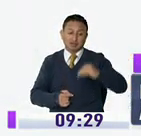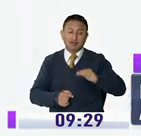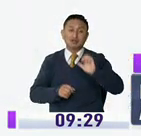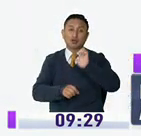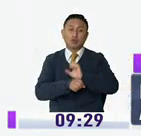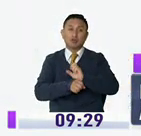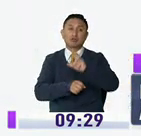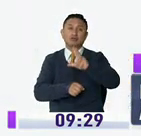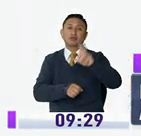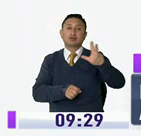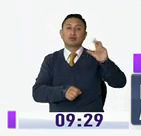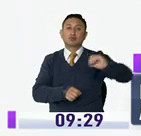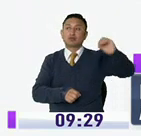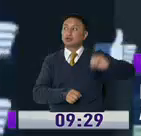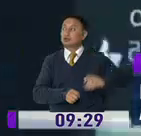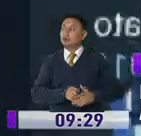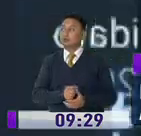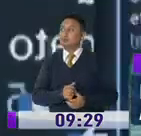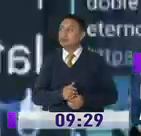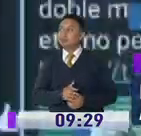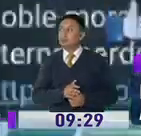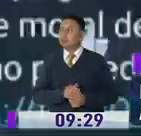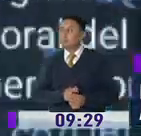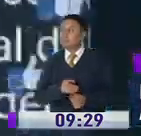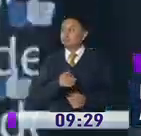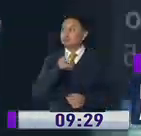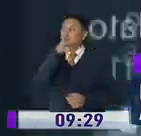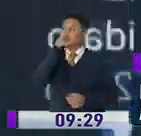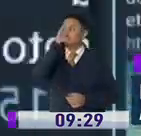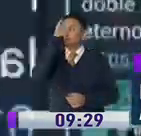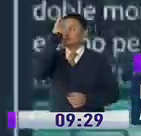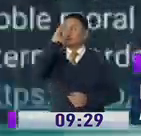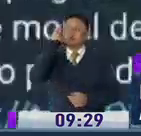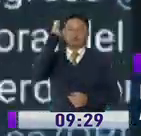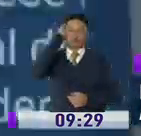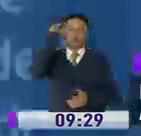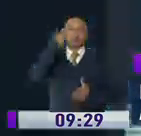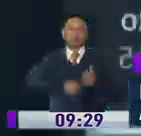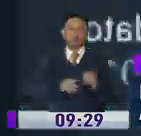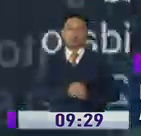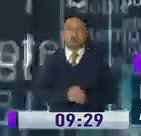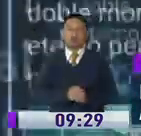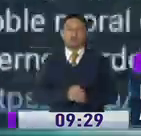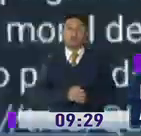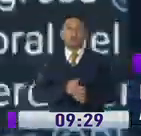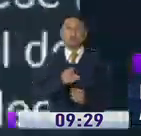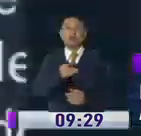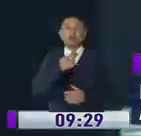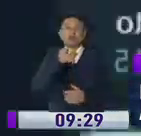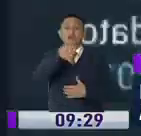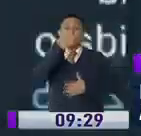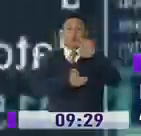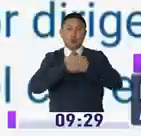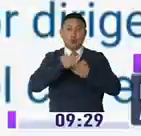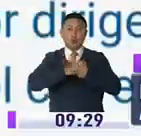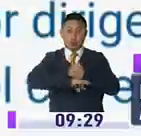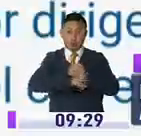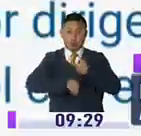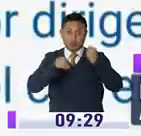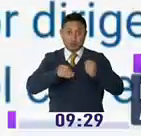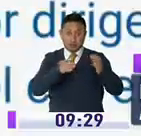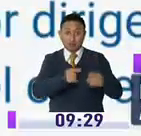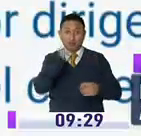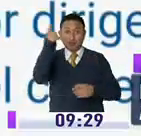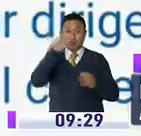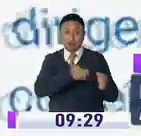país, 33%. Una de las razones sería tratar de postergar la lectura de la sentencia en el caso Sobornos, prevista